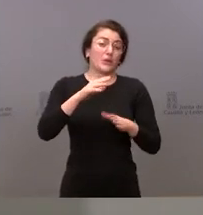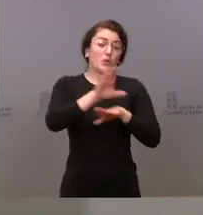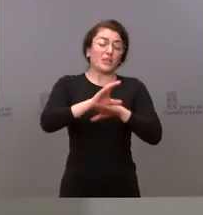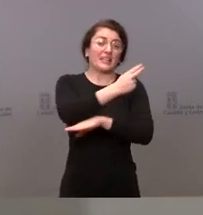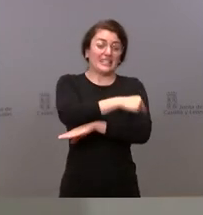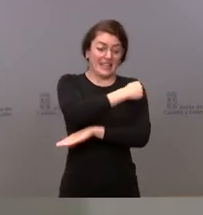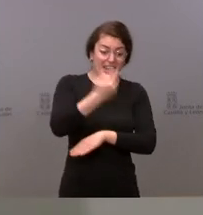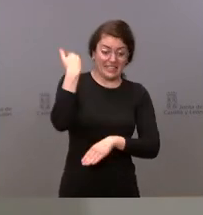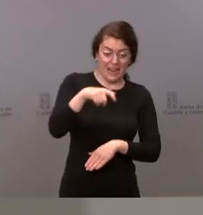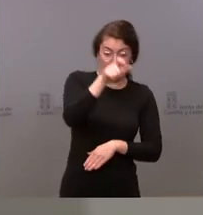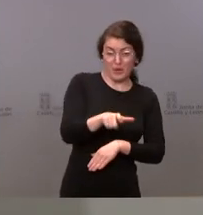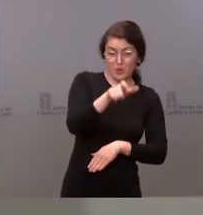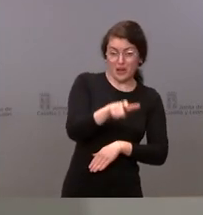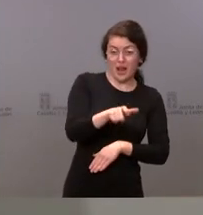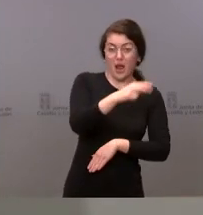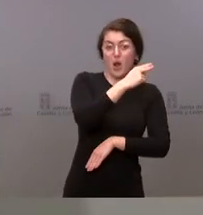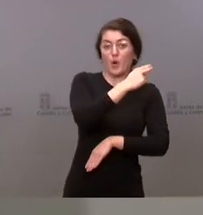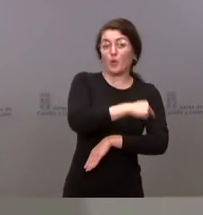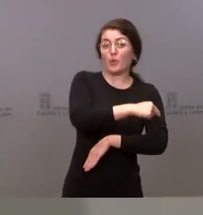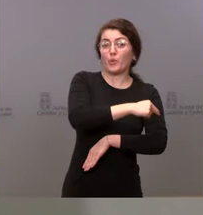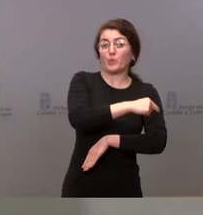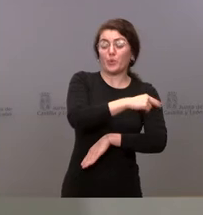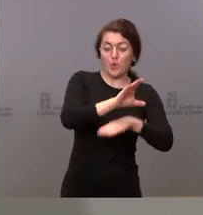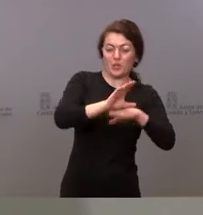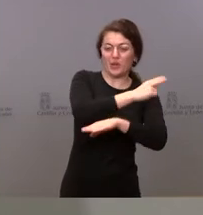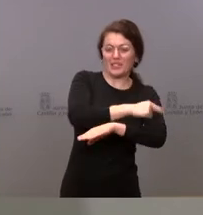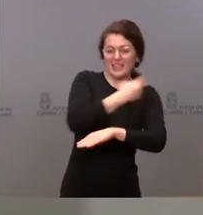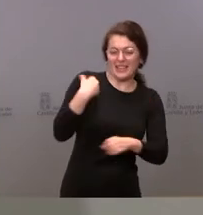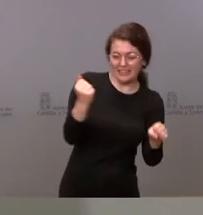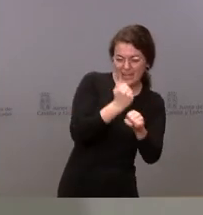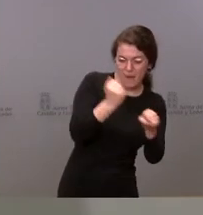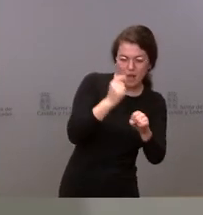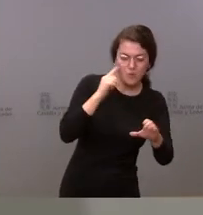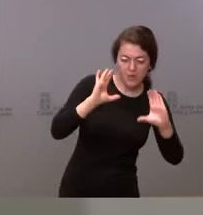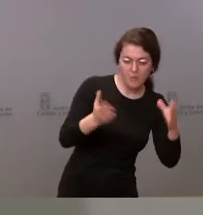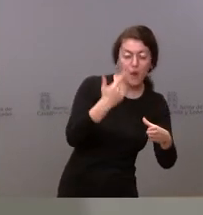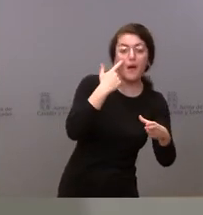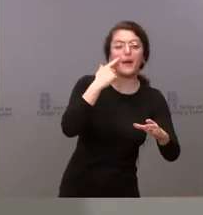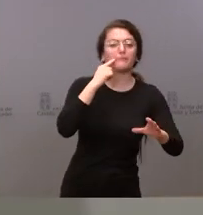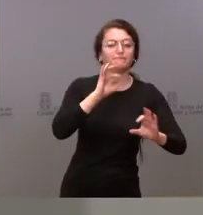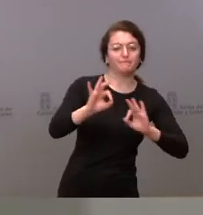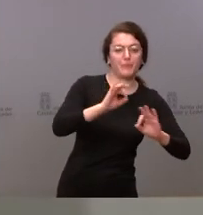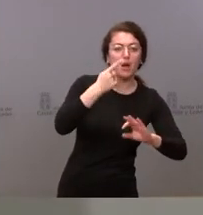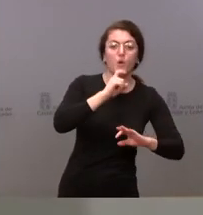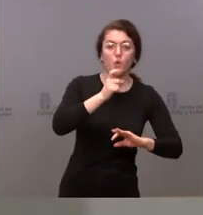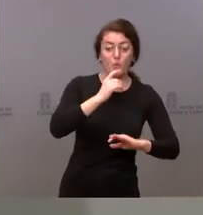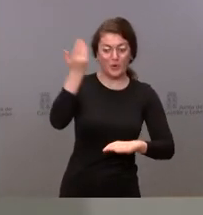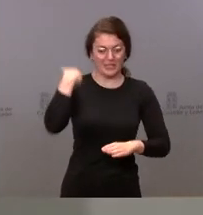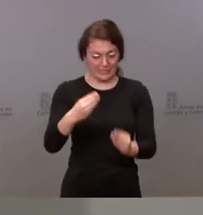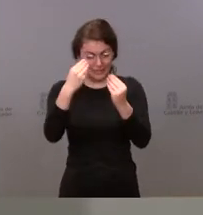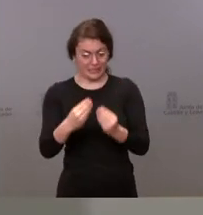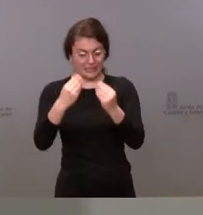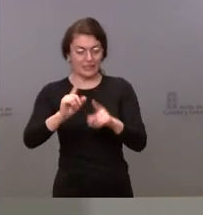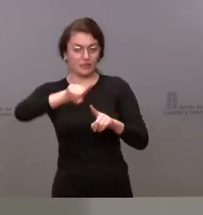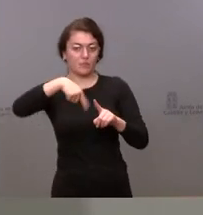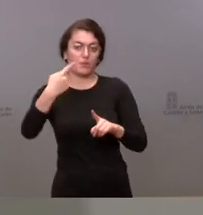desarrollo de la disposición de estas unidades móviles y cuando estemos en condiciones de señalarles cuál es el número, el número